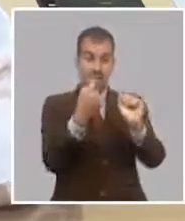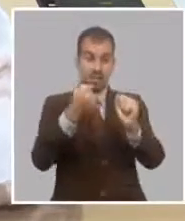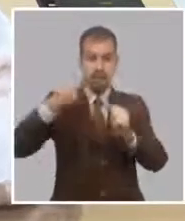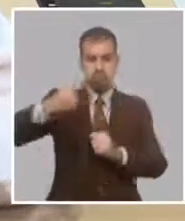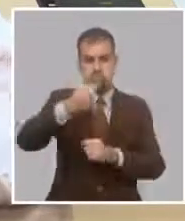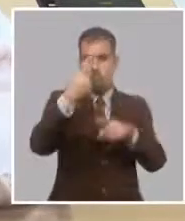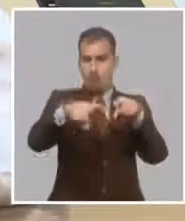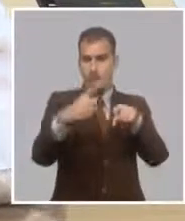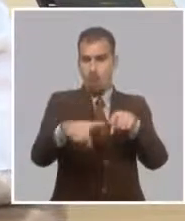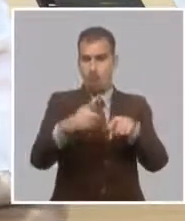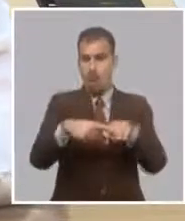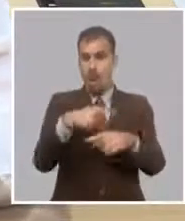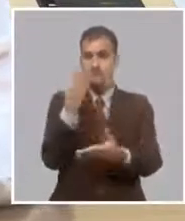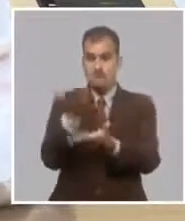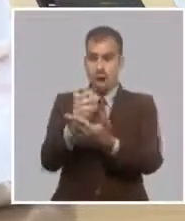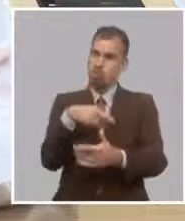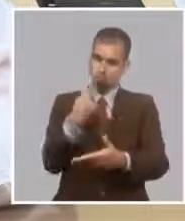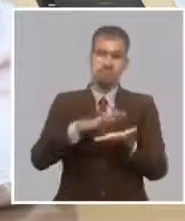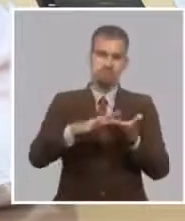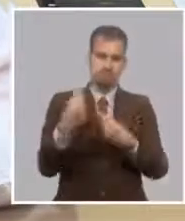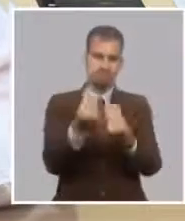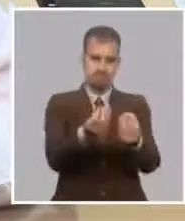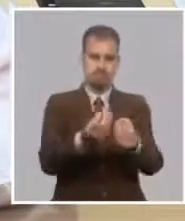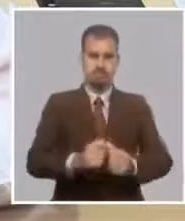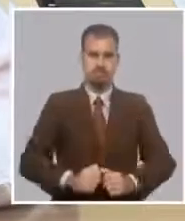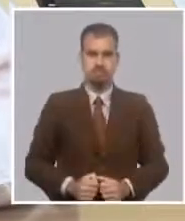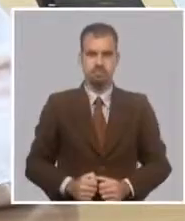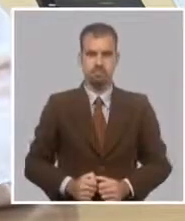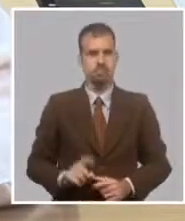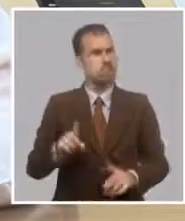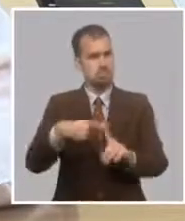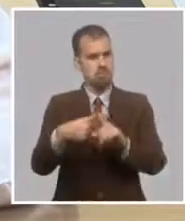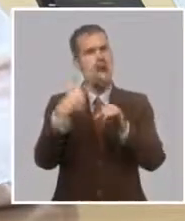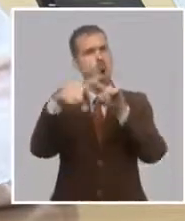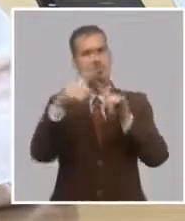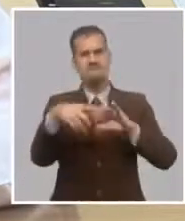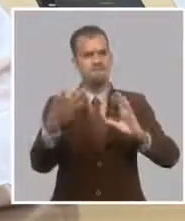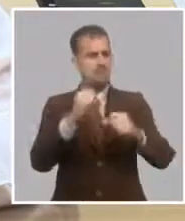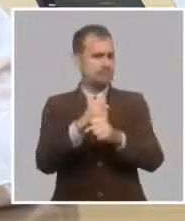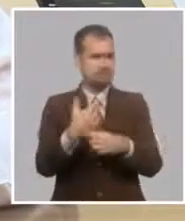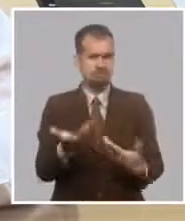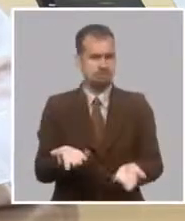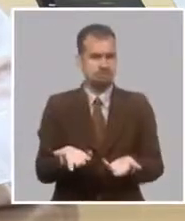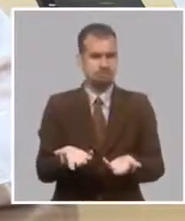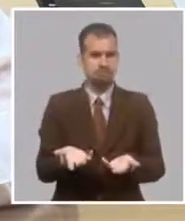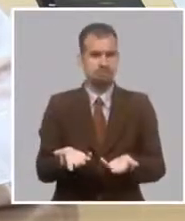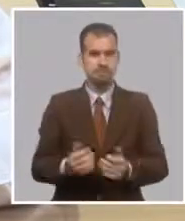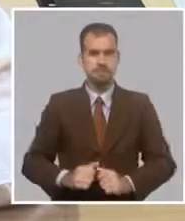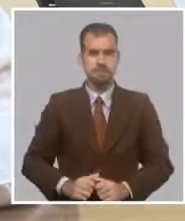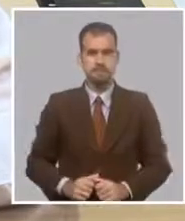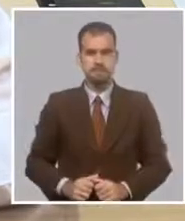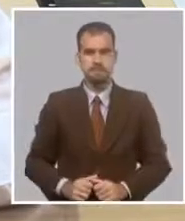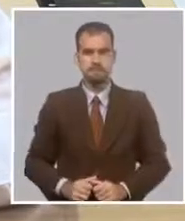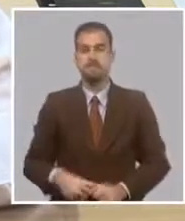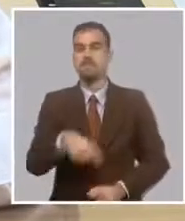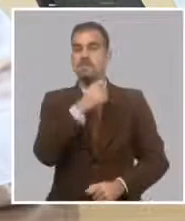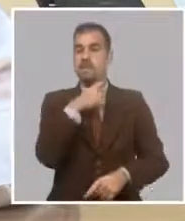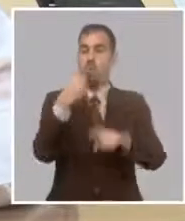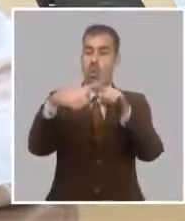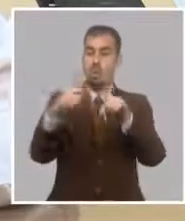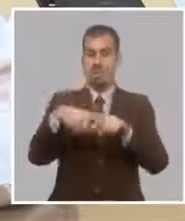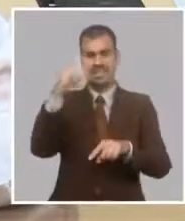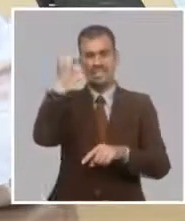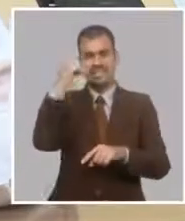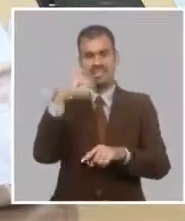quiera presentar. Entre otras garantías, tenemos también los bienes de que tengan un valor patrimonial,